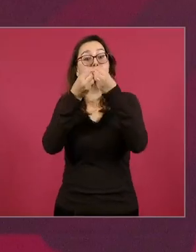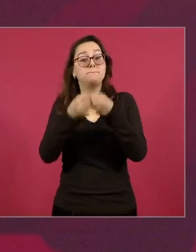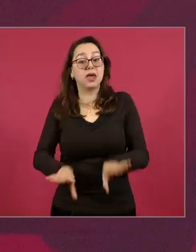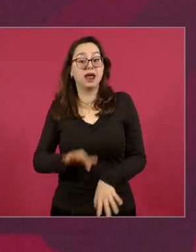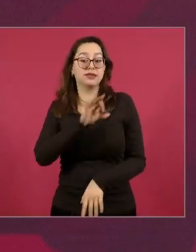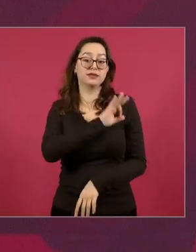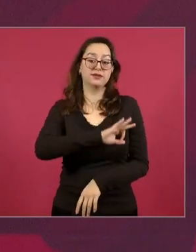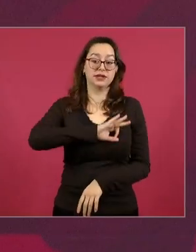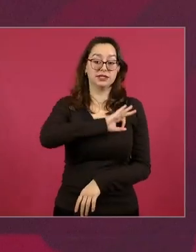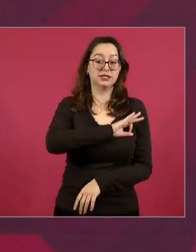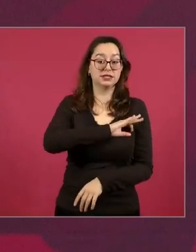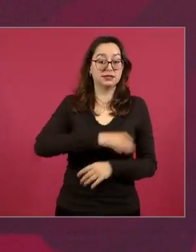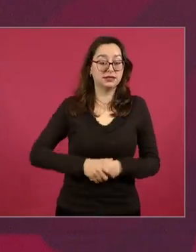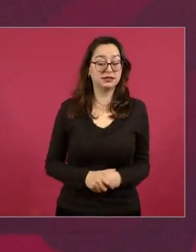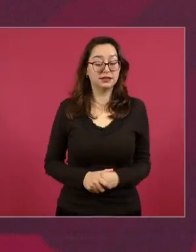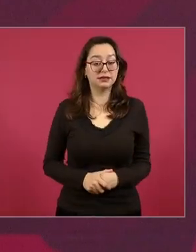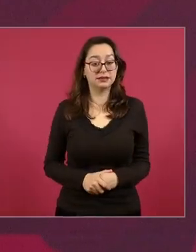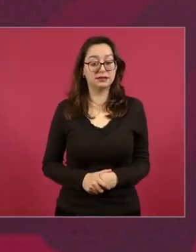por eso